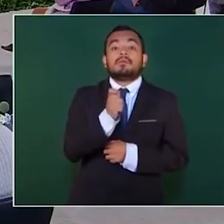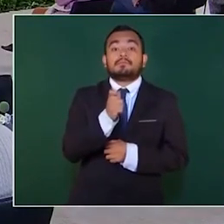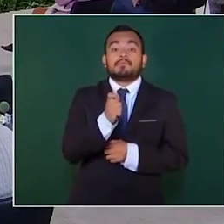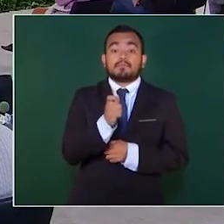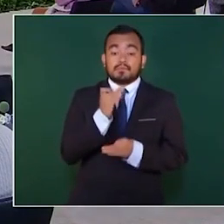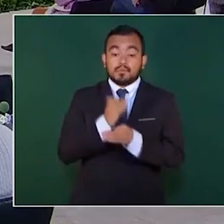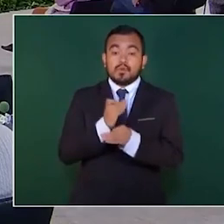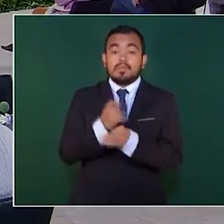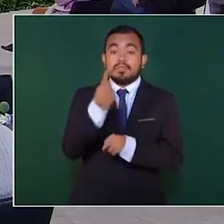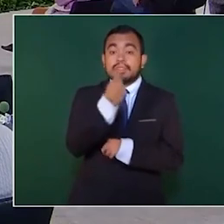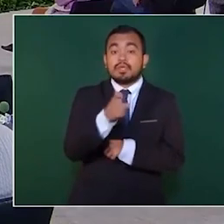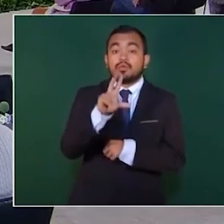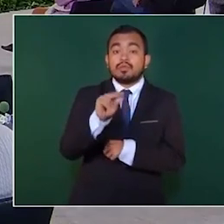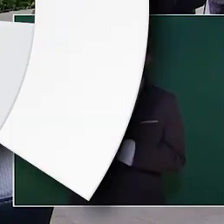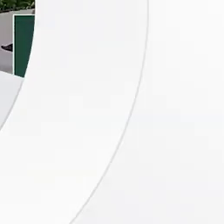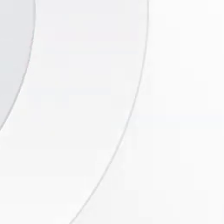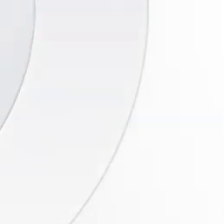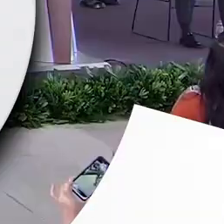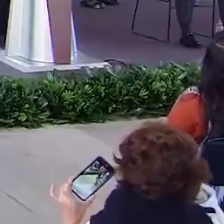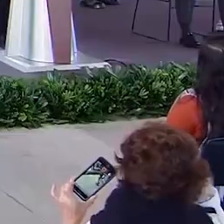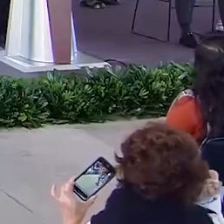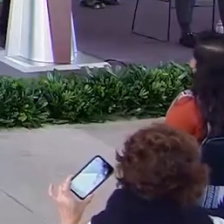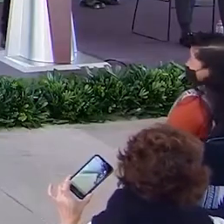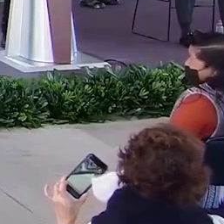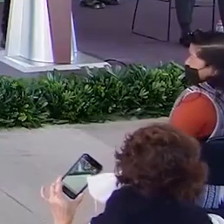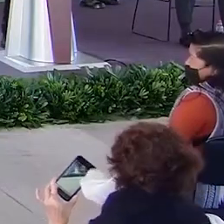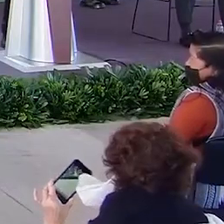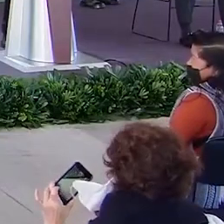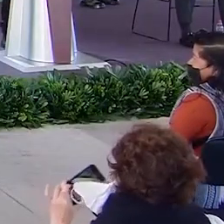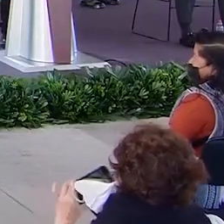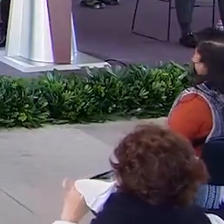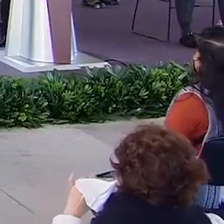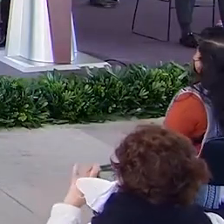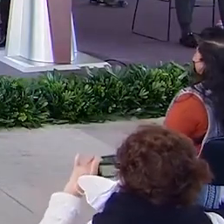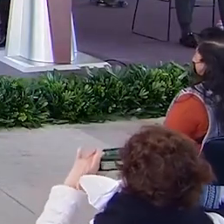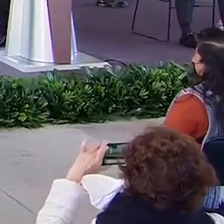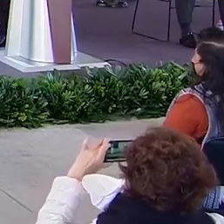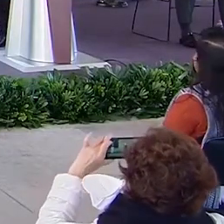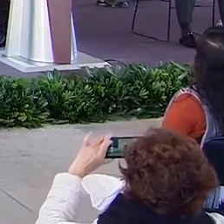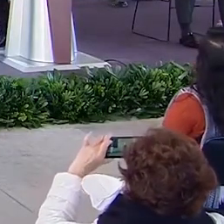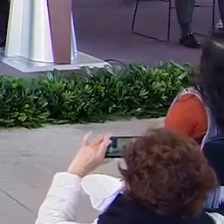.9 millones de dosis. Entonces, ya saben quién.